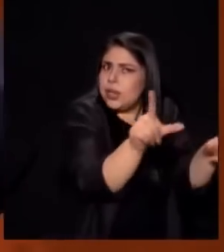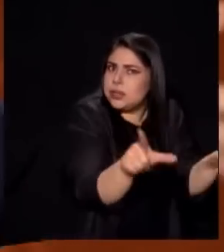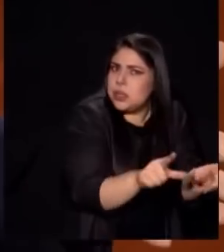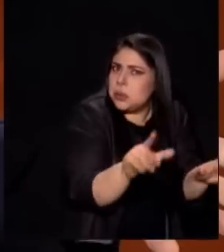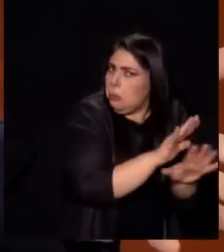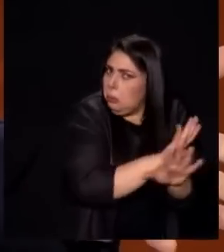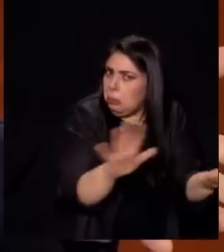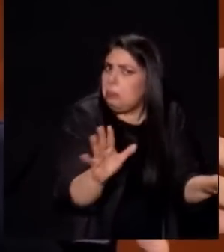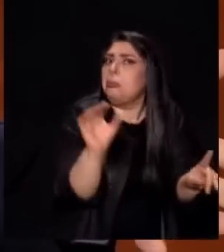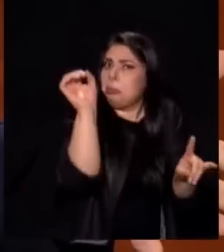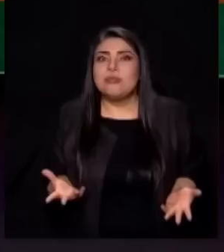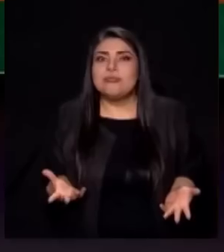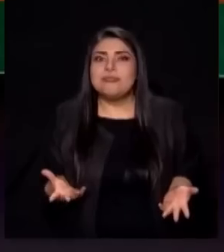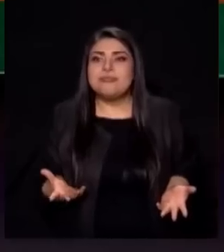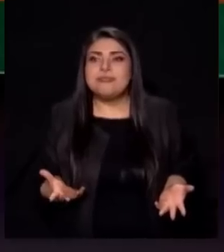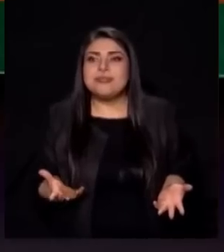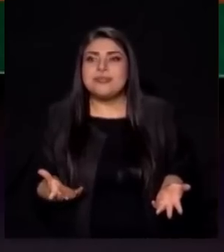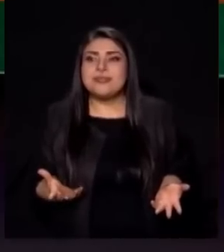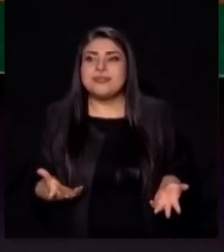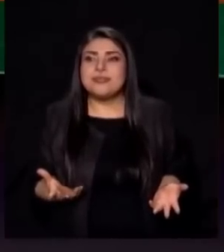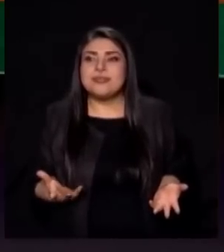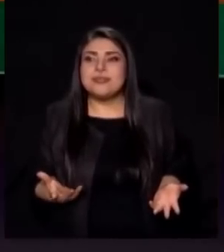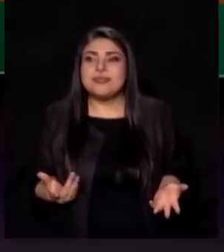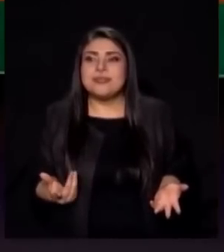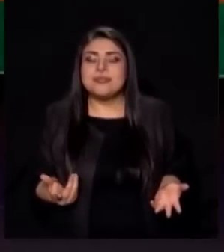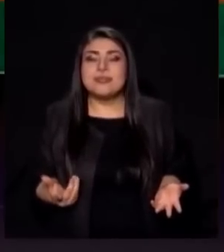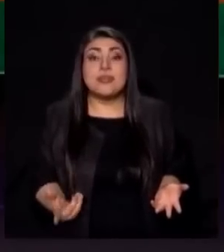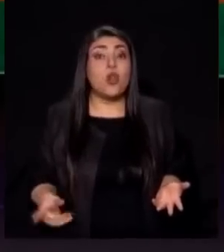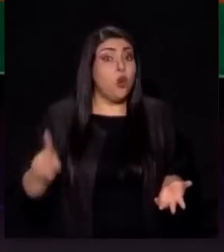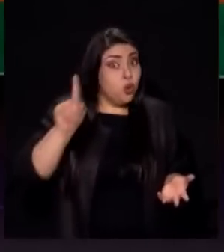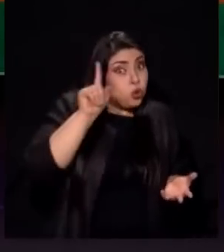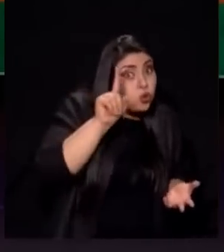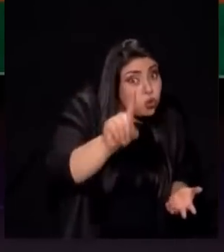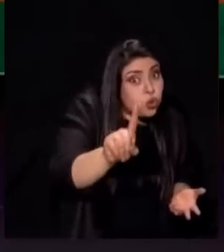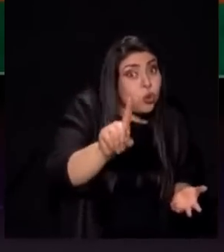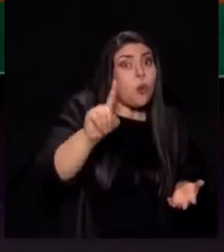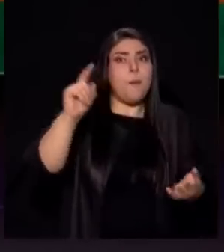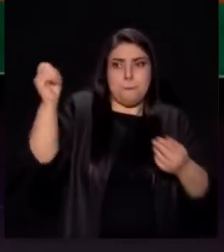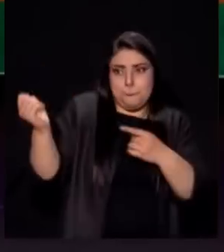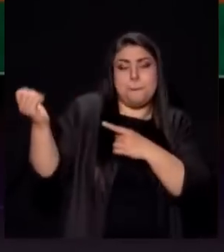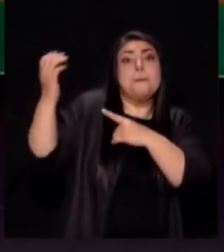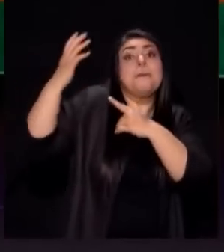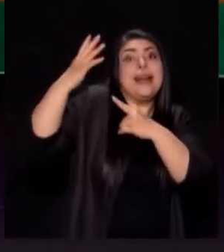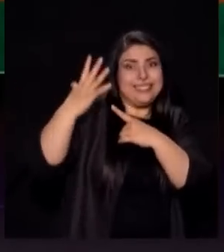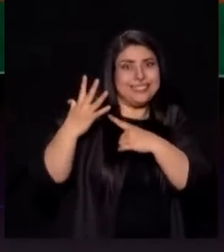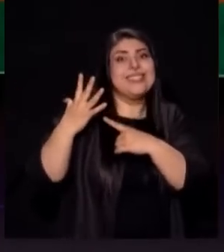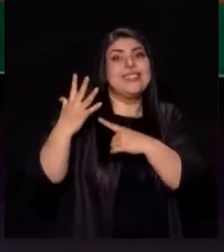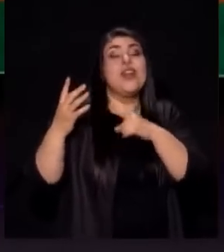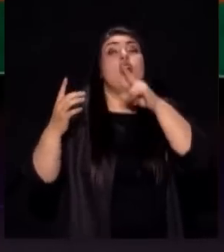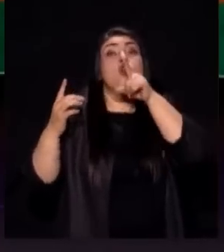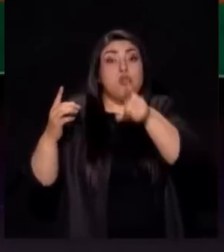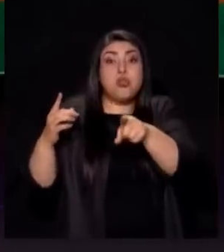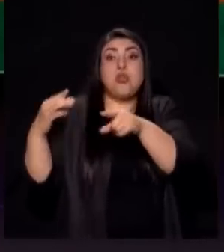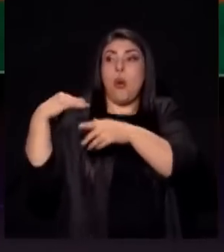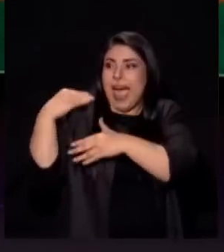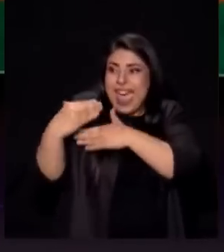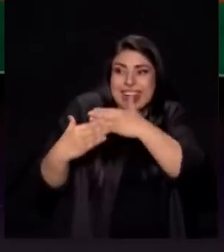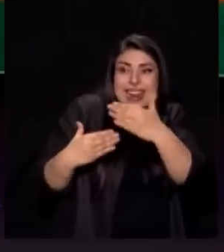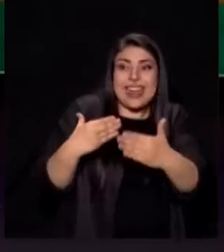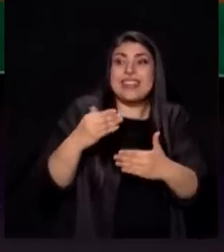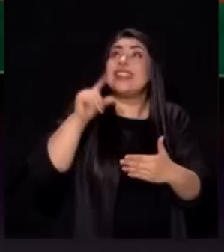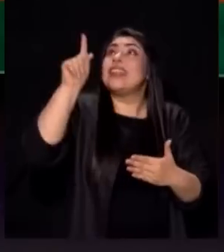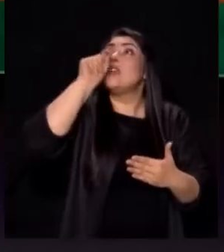Ya Está Porque Tú Eres Bendecido Por Dios Y Tú Eres El Heredero De Las Promesas